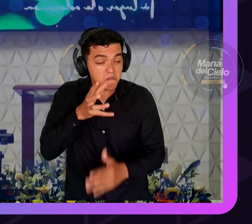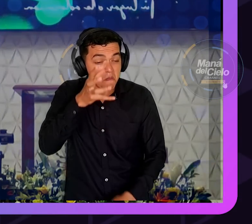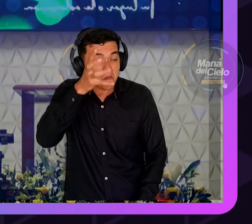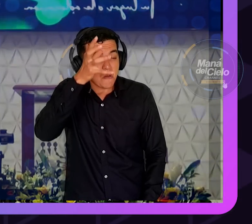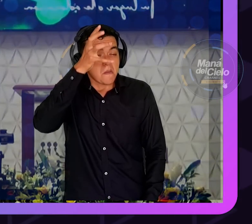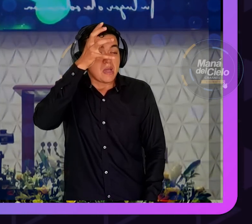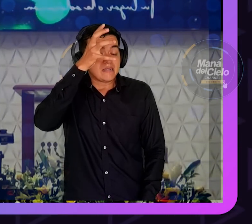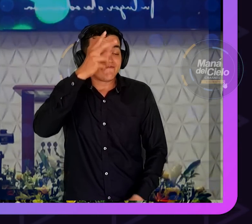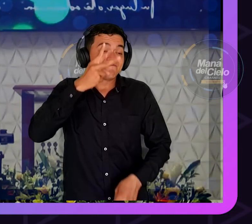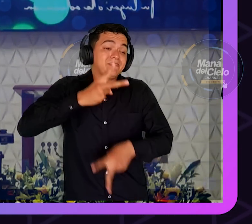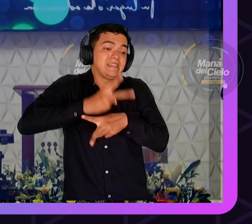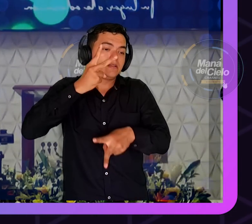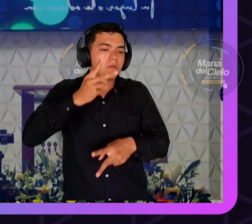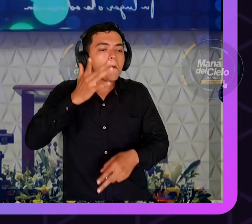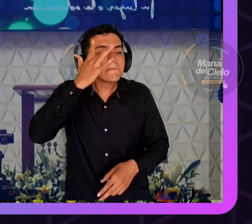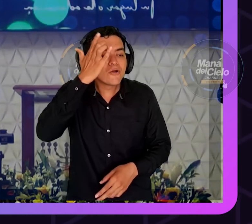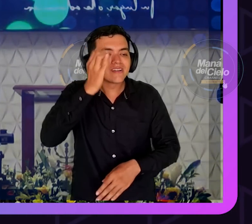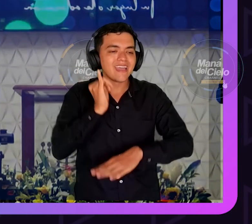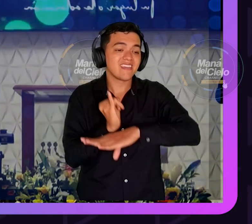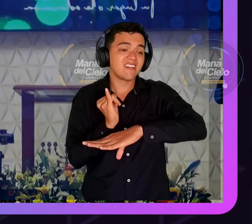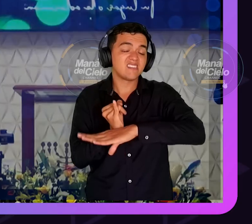Claro, allá éramos internos.